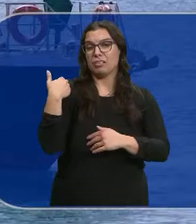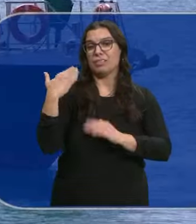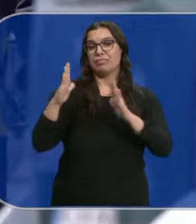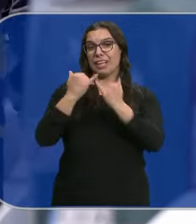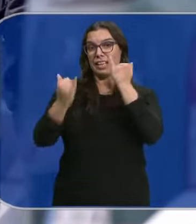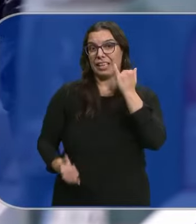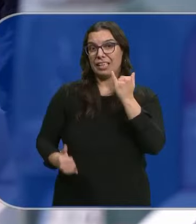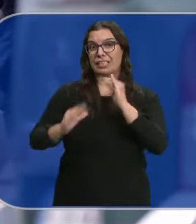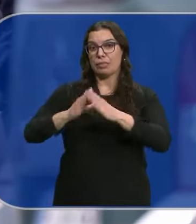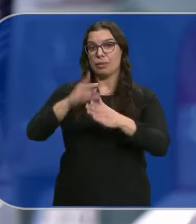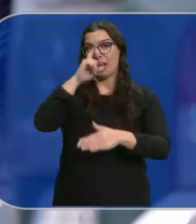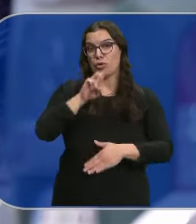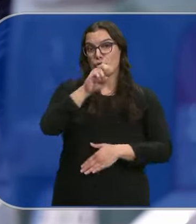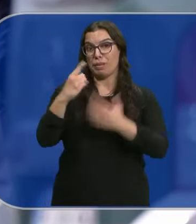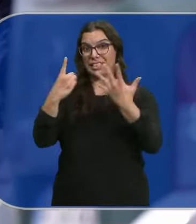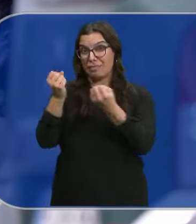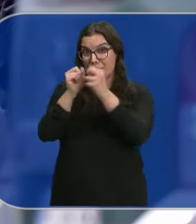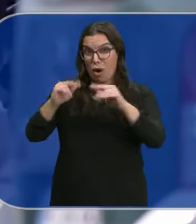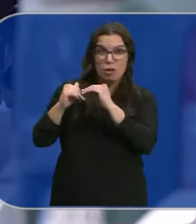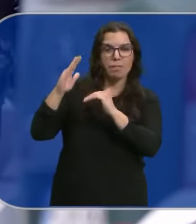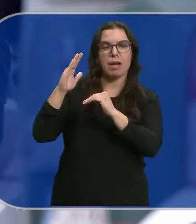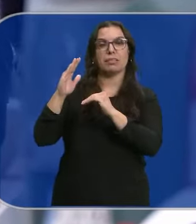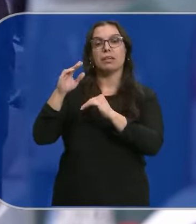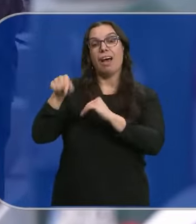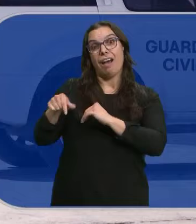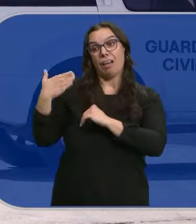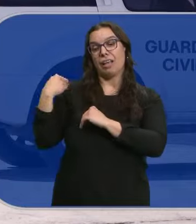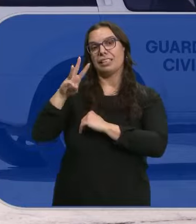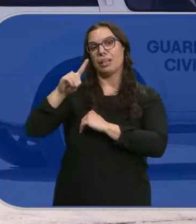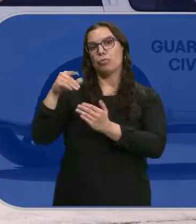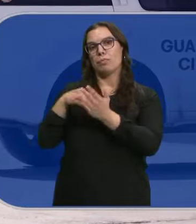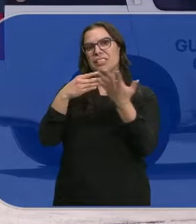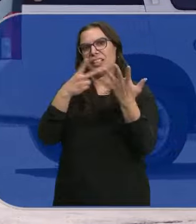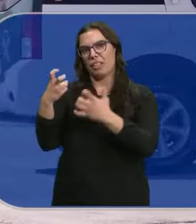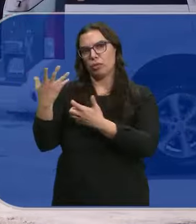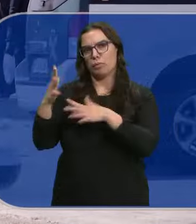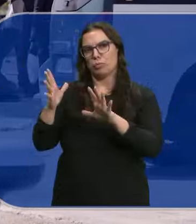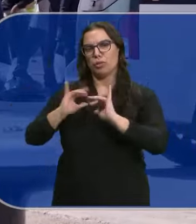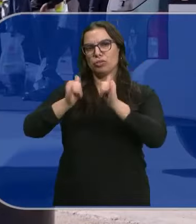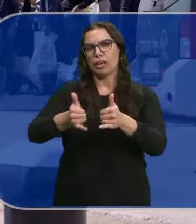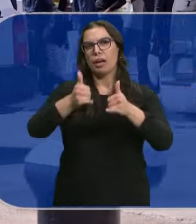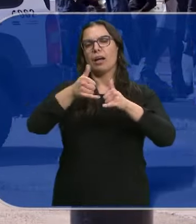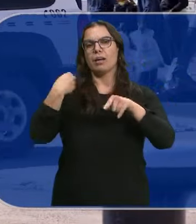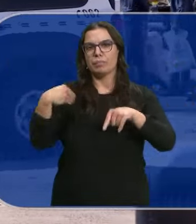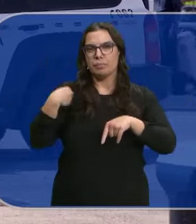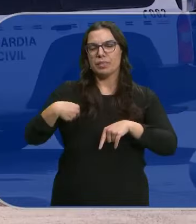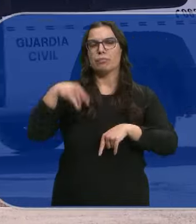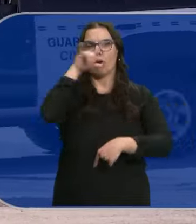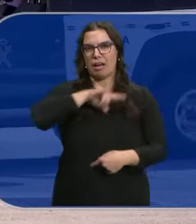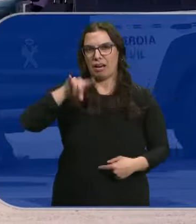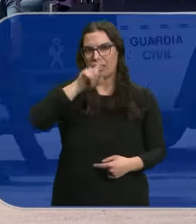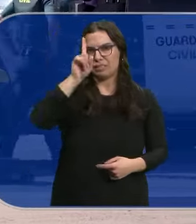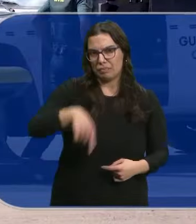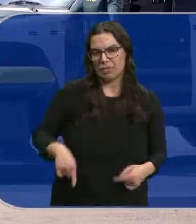durante la crisis de los cayucos de 2006 Momento en el que unos 31.700 migrantes Desembarcaron en las costas del archipiélago